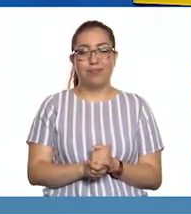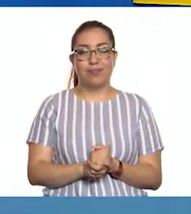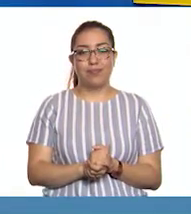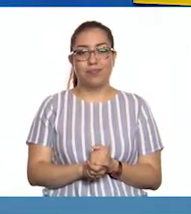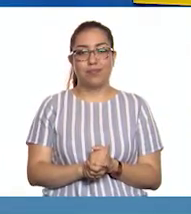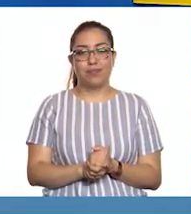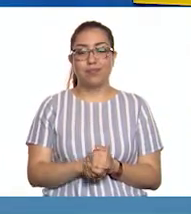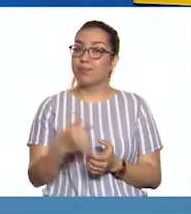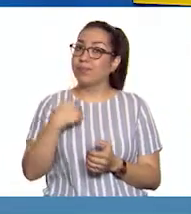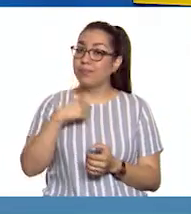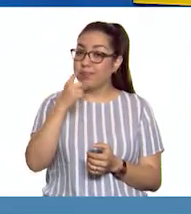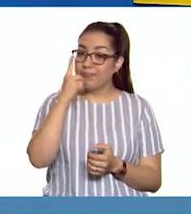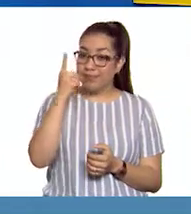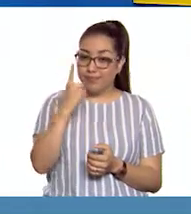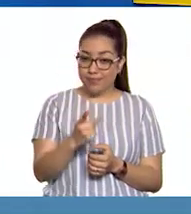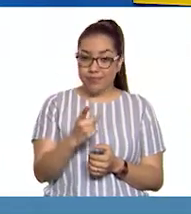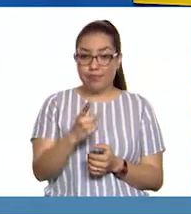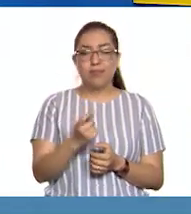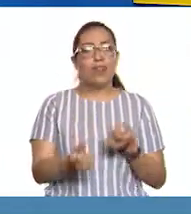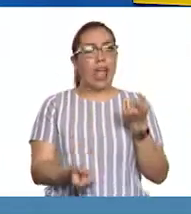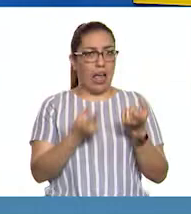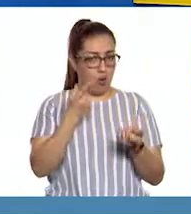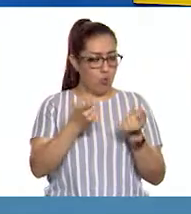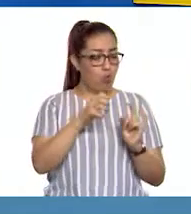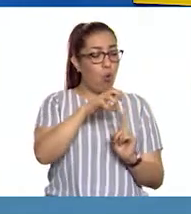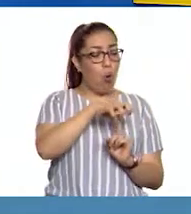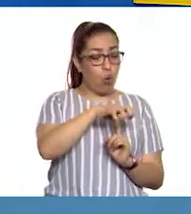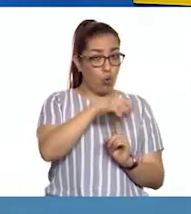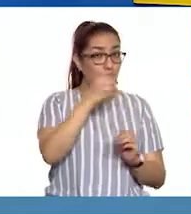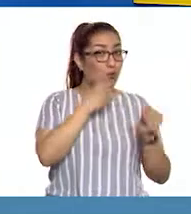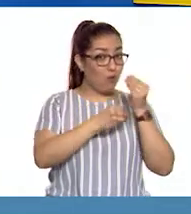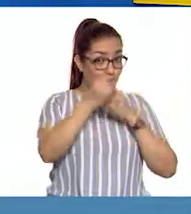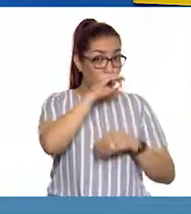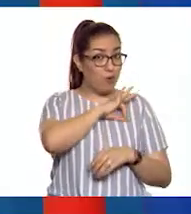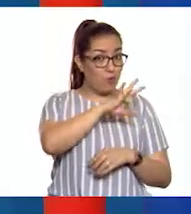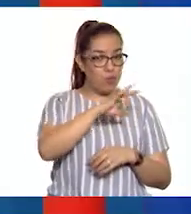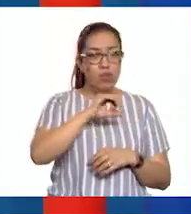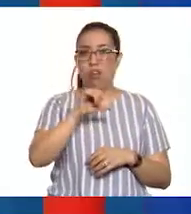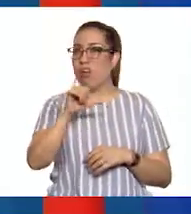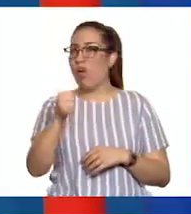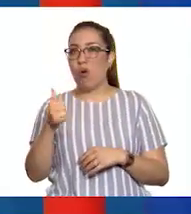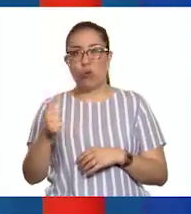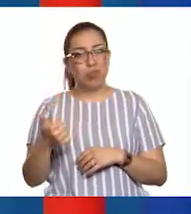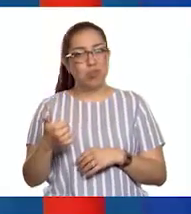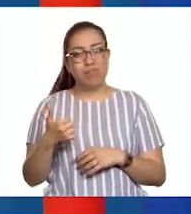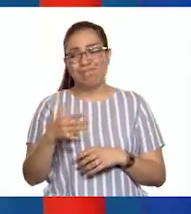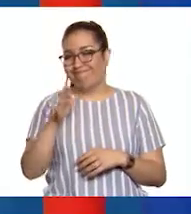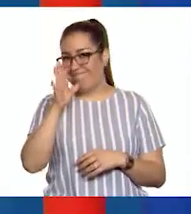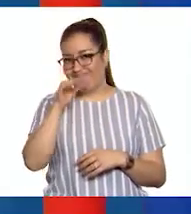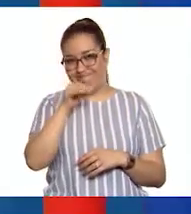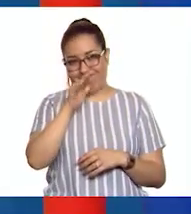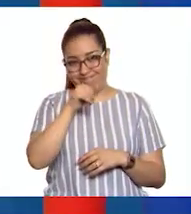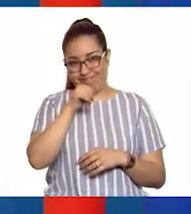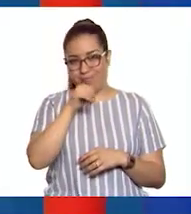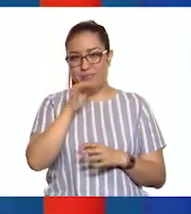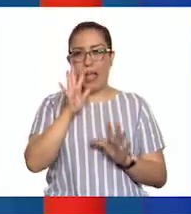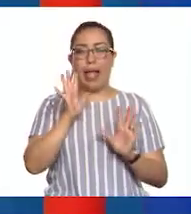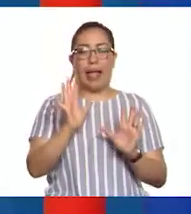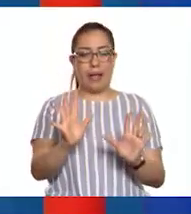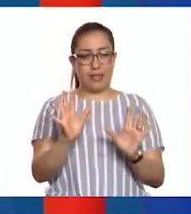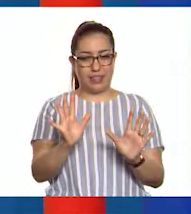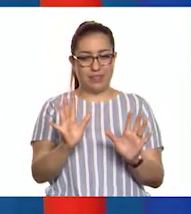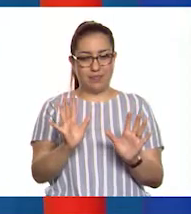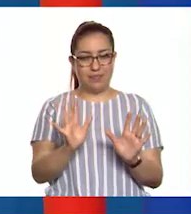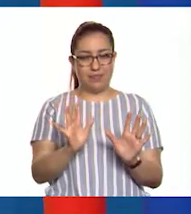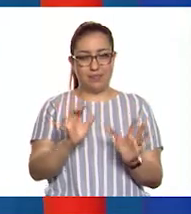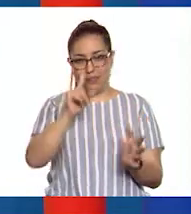comentarles que algunos son comestibles y otros no lo son. A ver, ya entendí. Entonces, primero vamos